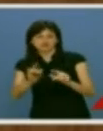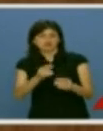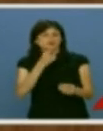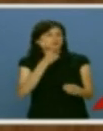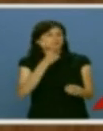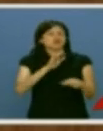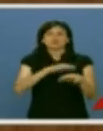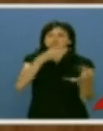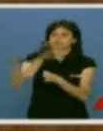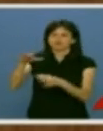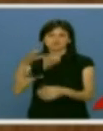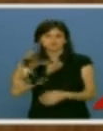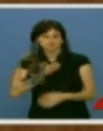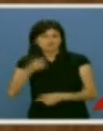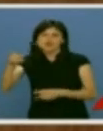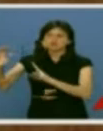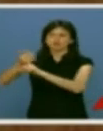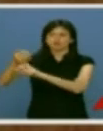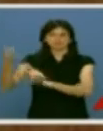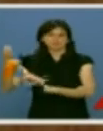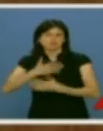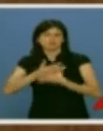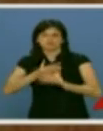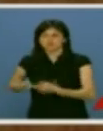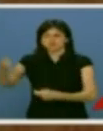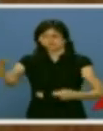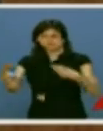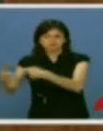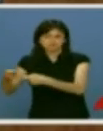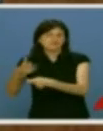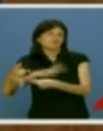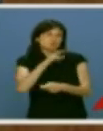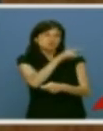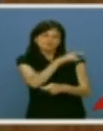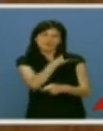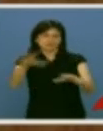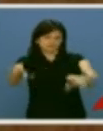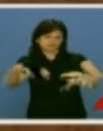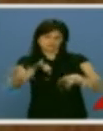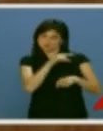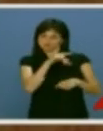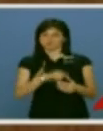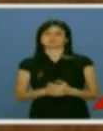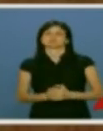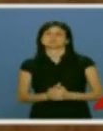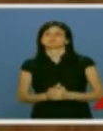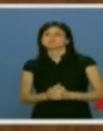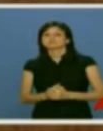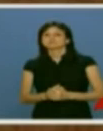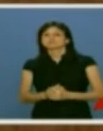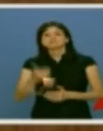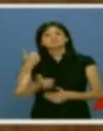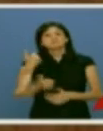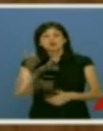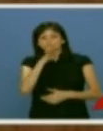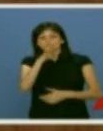los ayuntamientos, diciendo que lo resuelvan ellos con agrupaciones voluntarias y que cojan ustedes de verdad el toro por los cuernos. Tenemos cuatro años